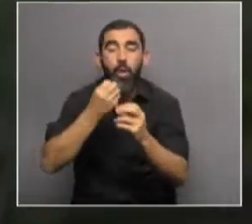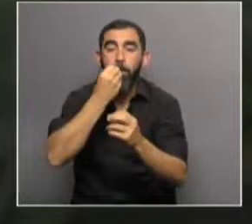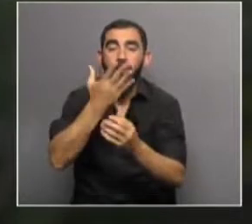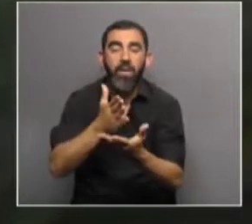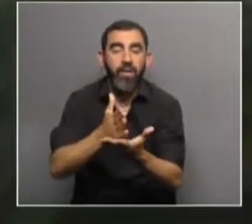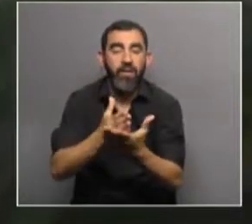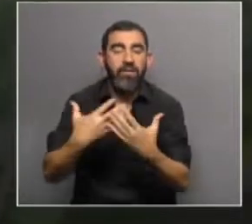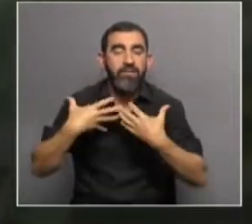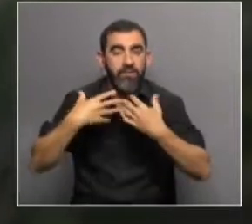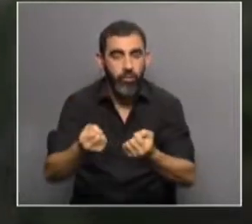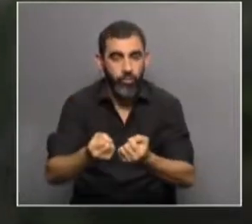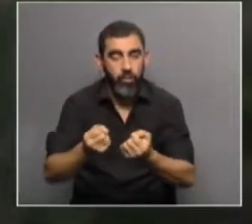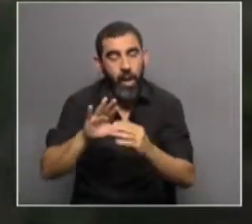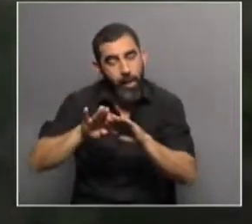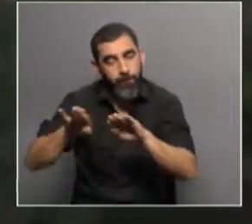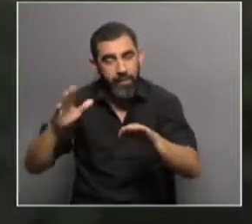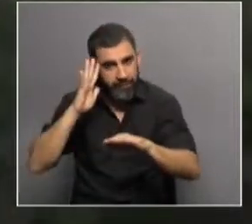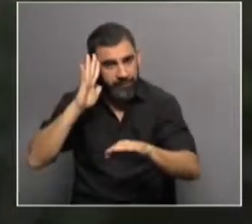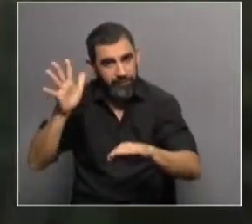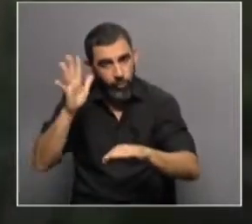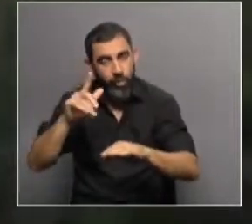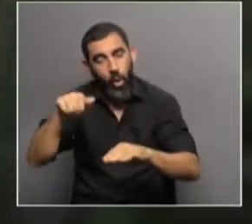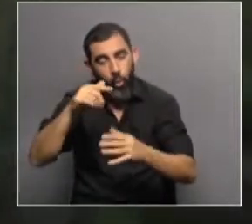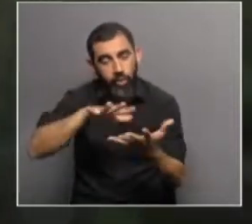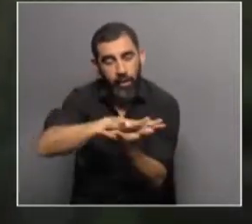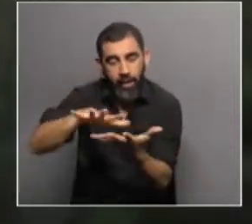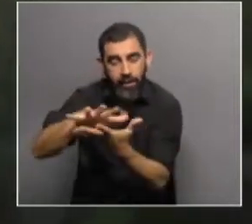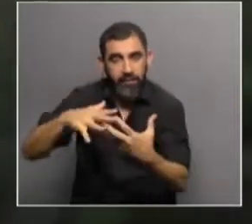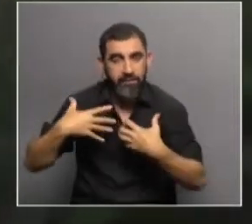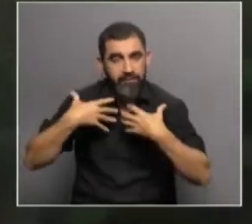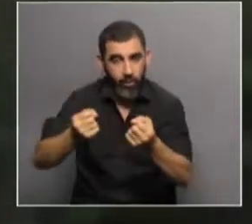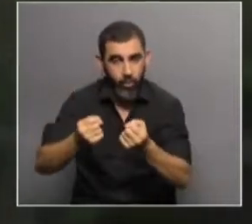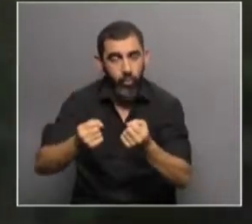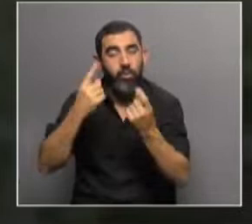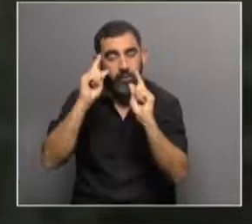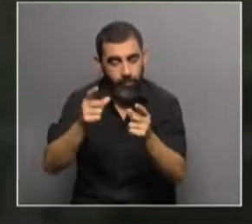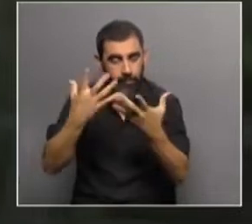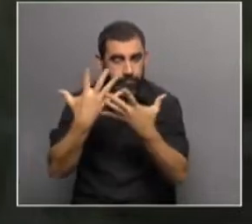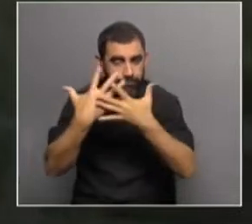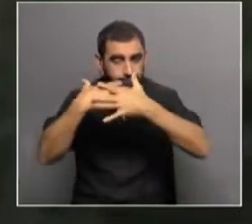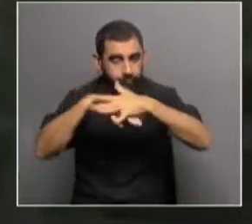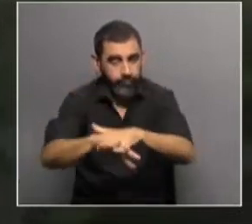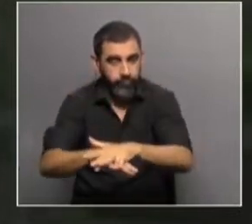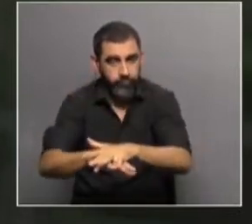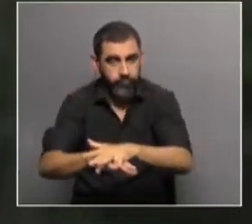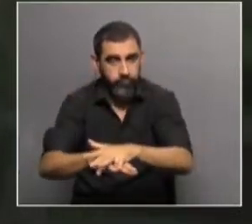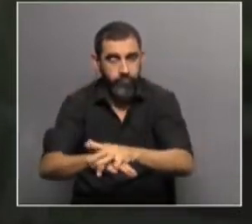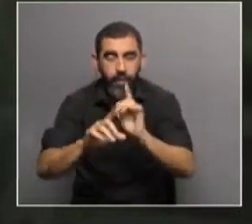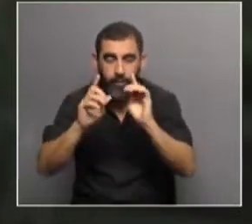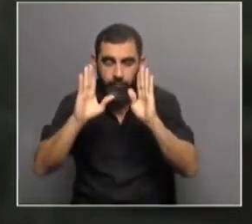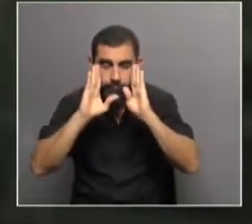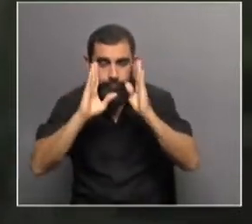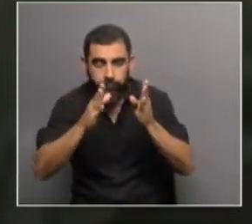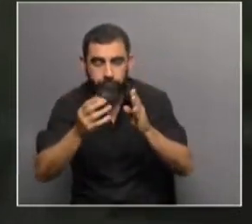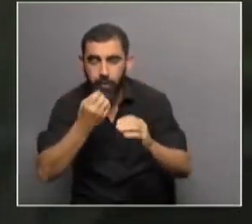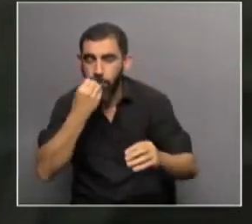y Salud, es decir, que además de la psicología, toma otras áreas de la salud que, de alguna manera, entiende que hay que focalizar para